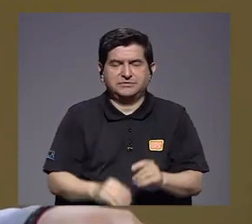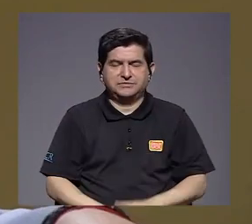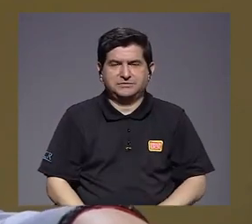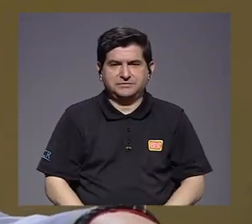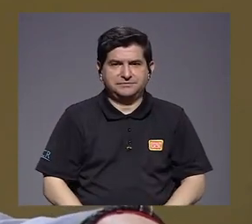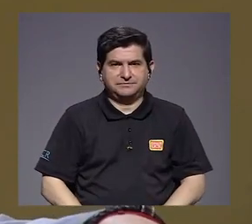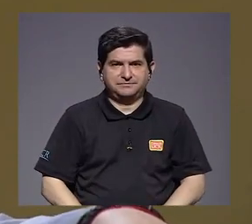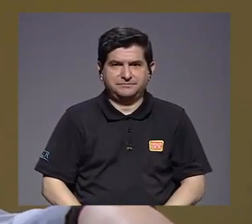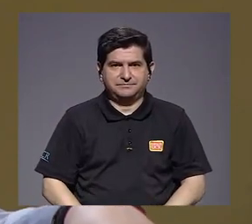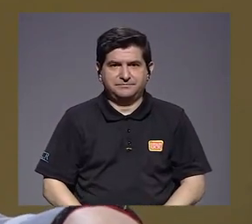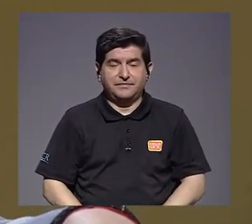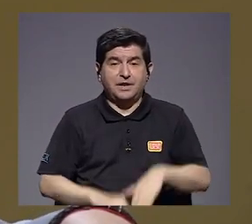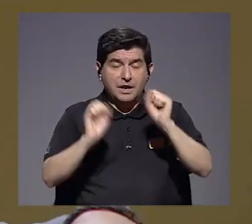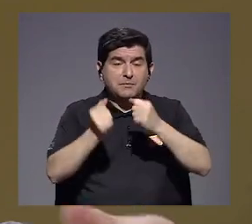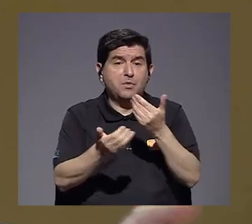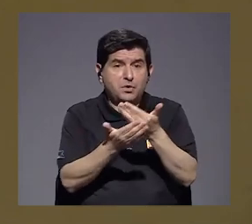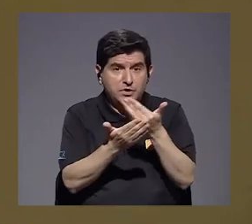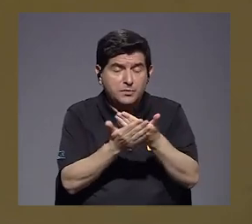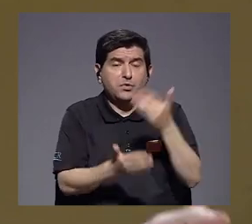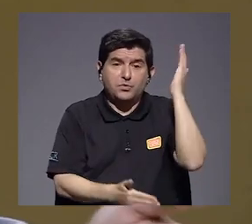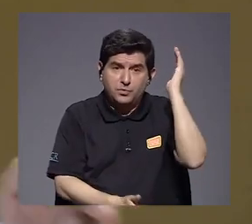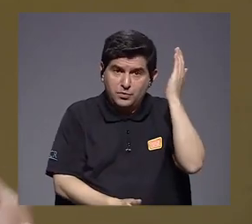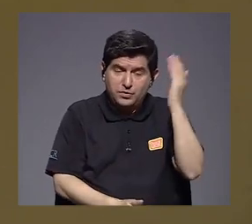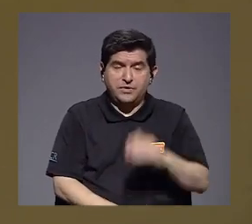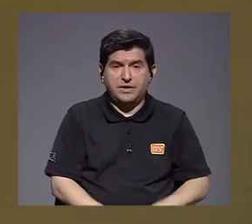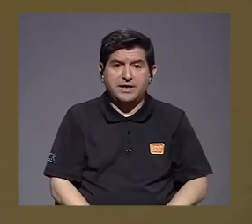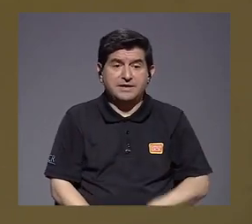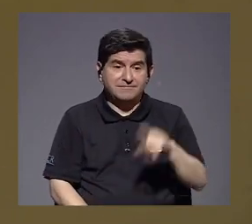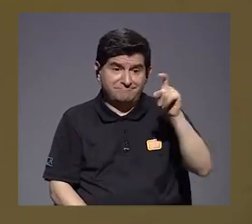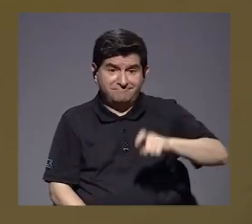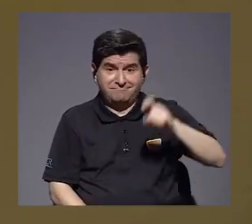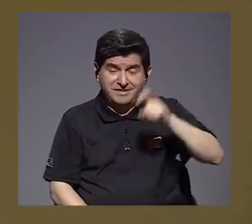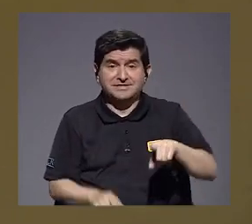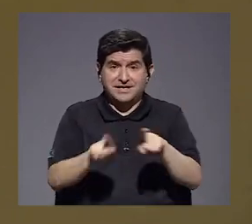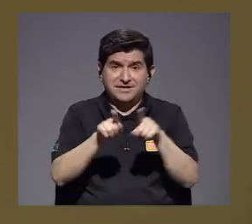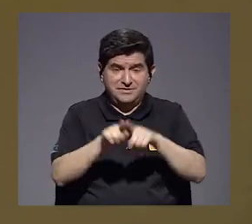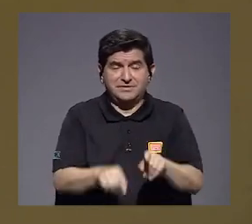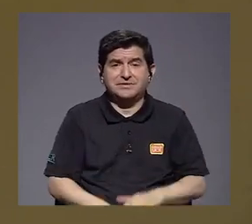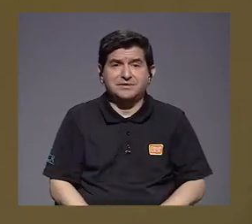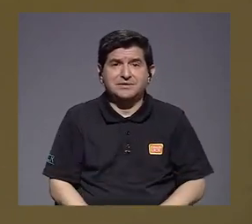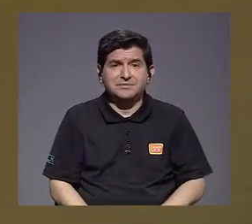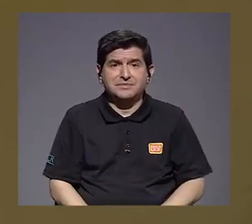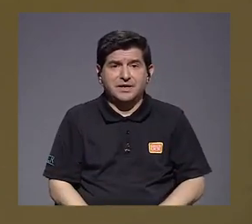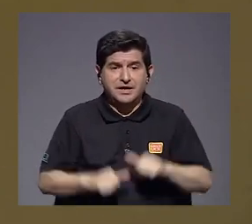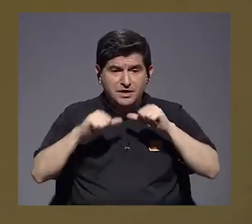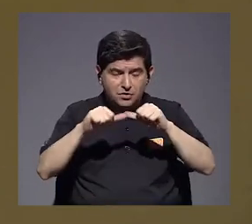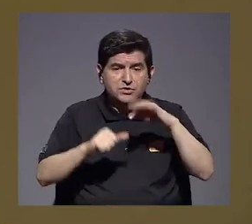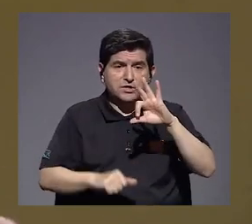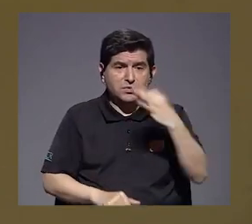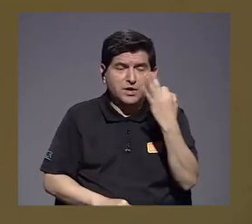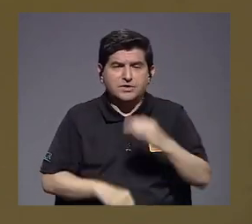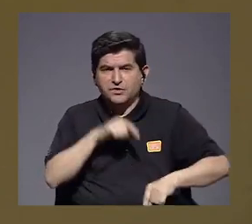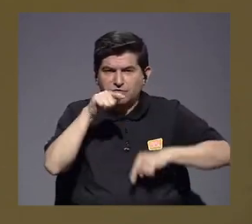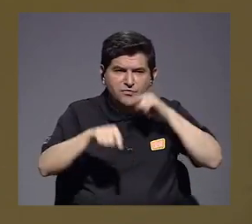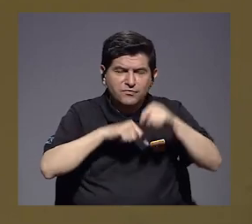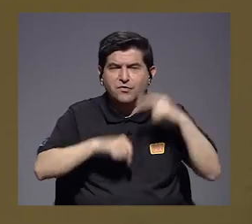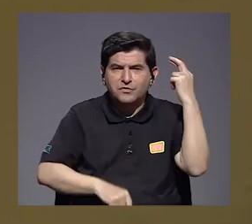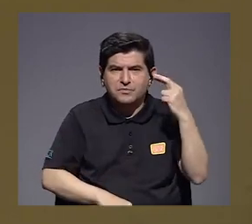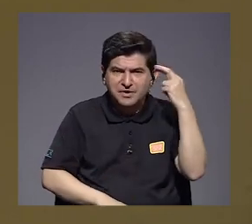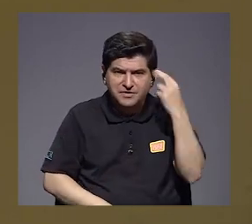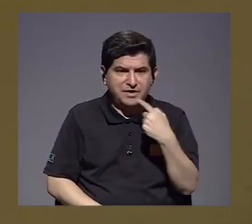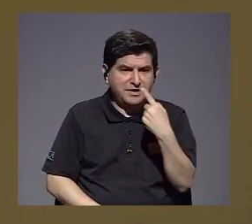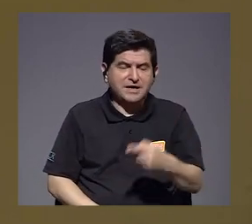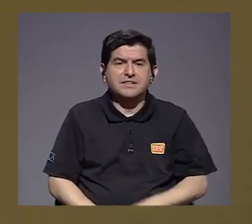la mesa que para que lo puedan demostrar en discurso definitivamente tendrían que retomar de una manera crítica esa